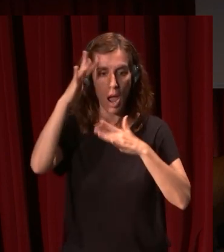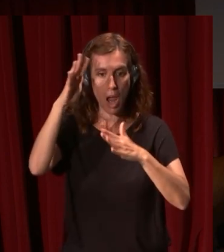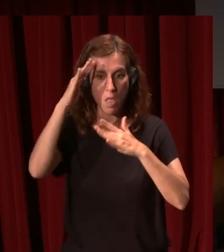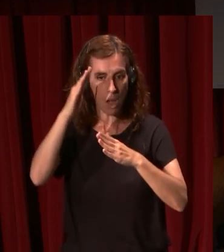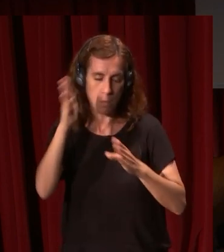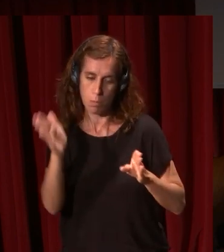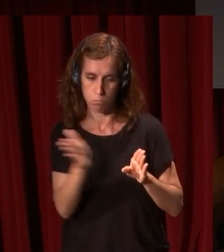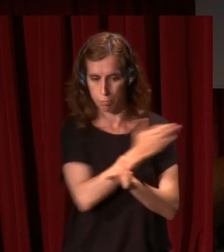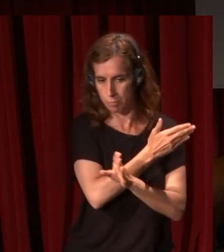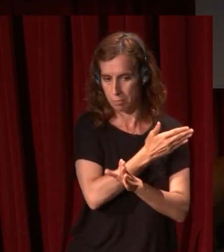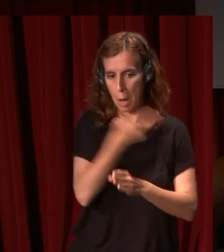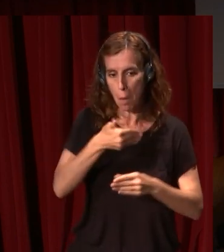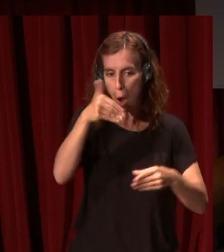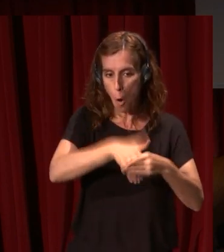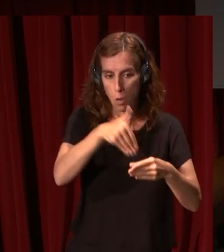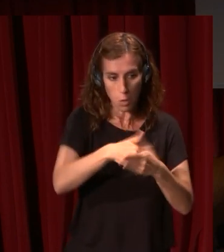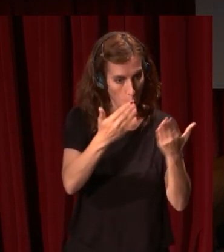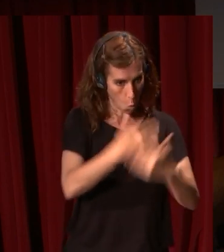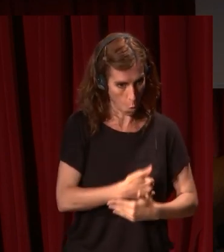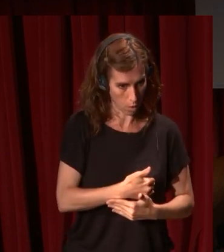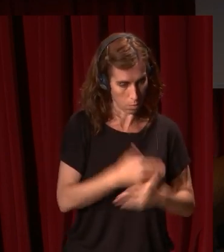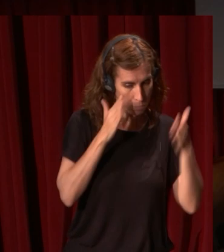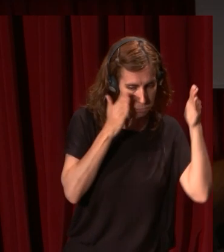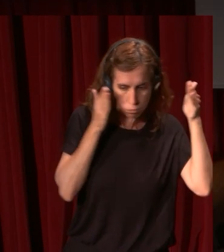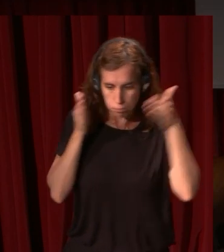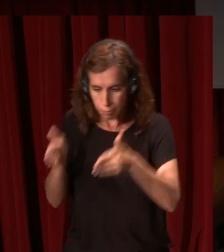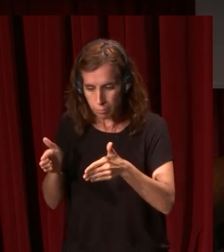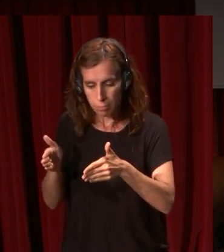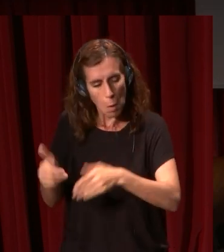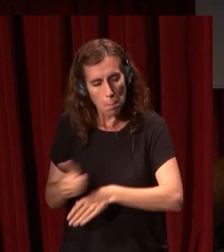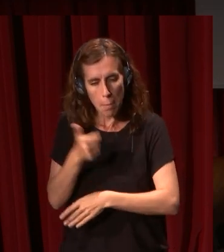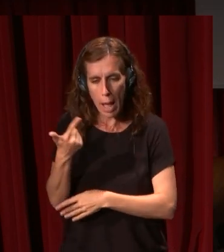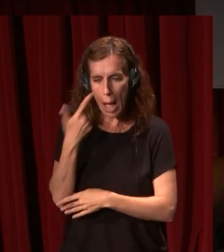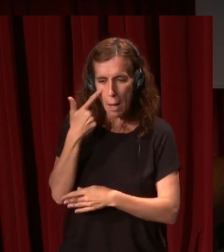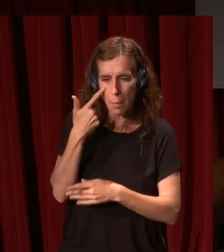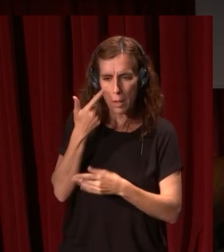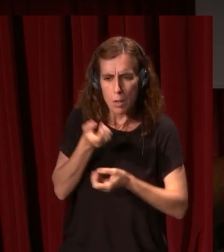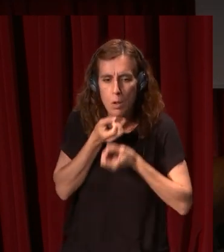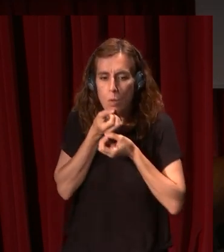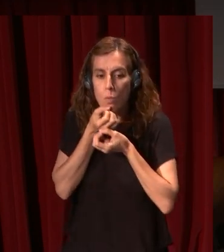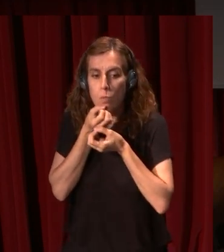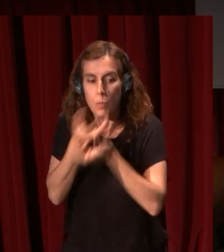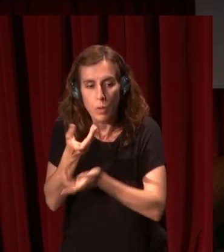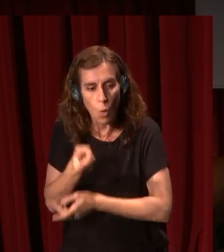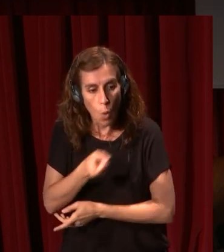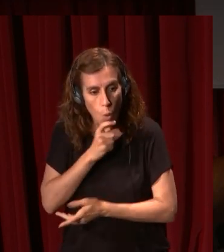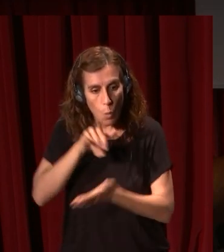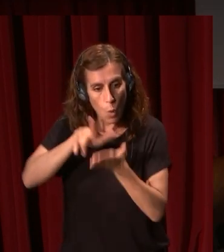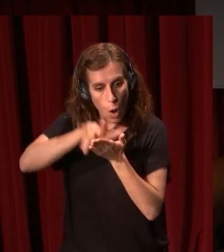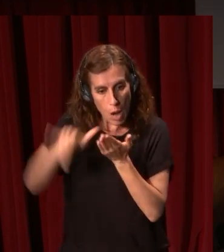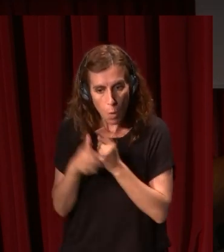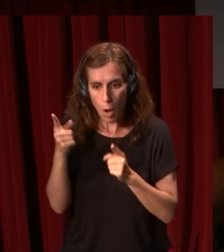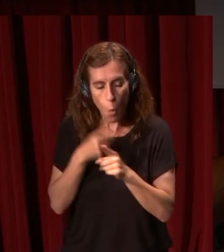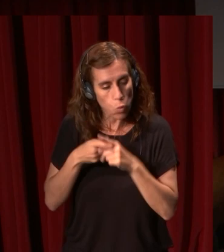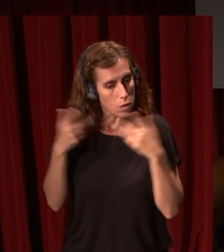importancia del contenido de lo que está transmitiendo ha ido fijándose cada vez más en cómo está transmitiendo las cosas en el lenguaje que utiliza para pintar